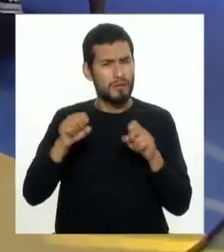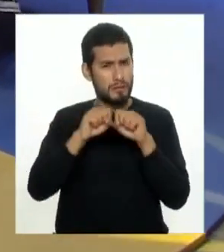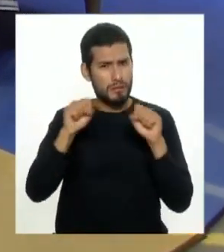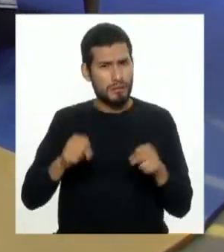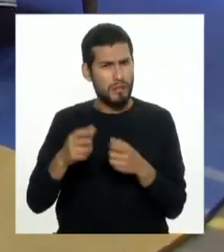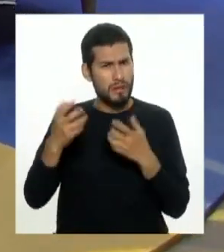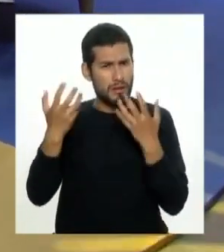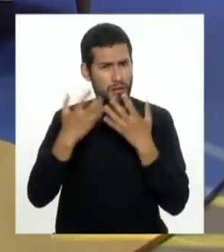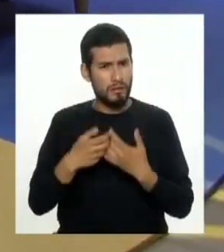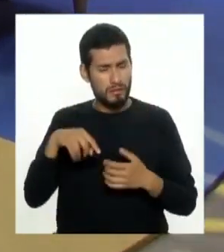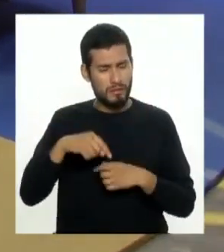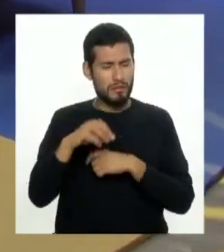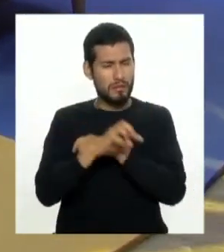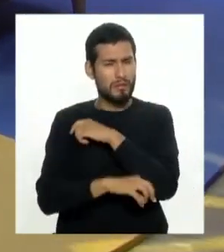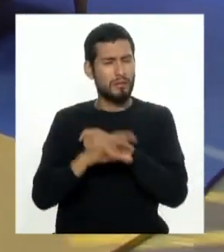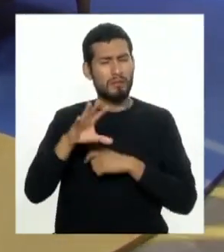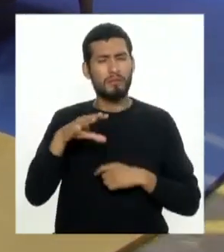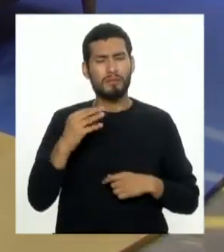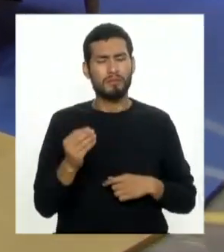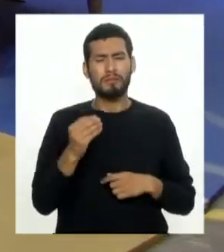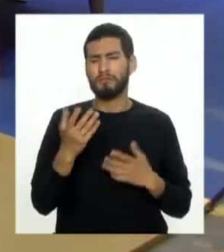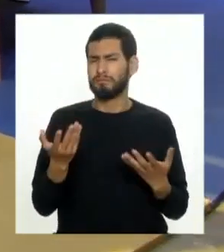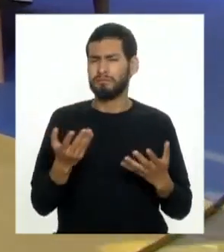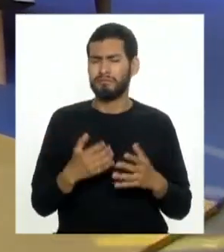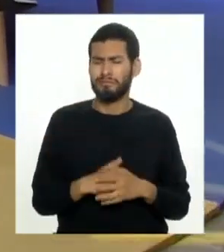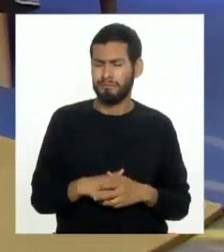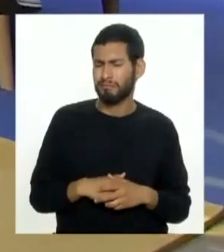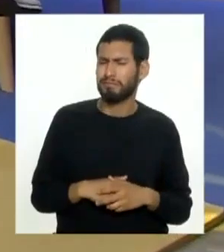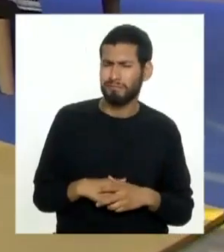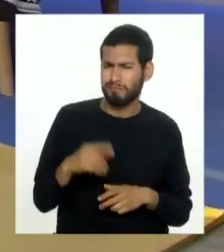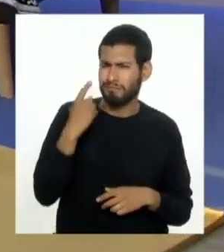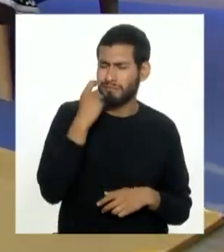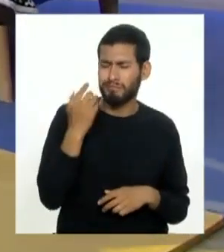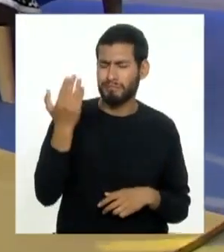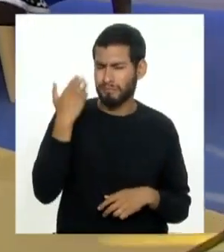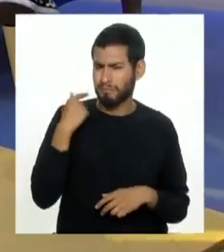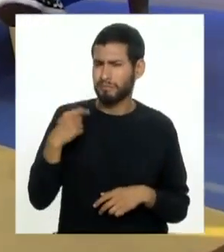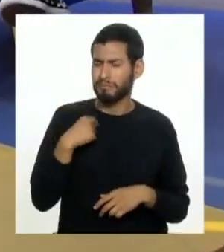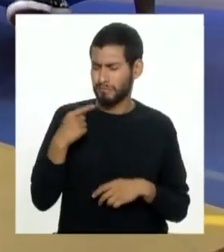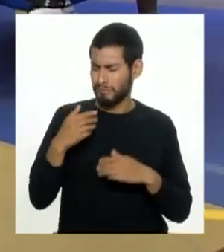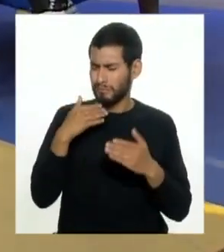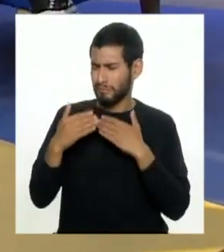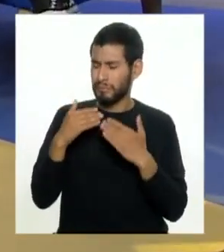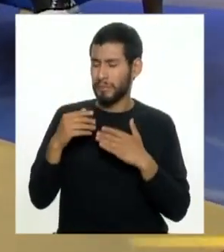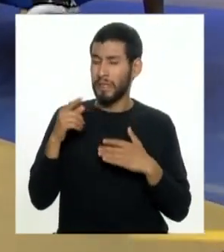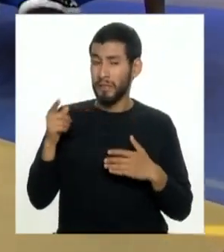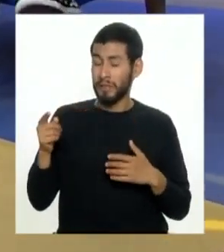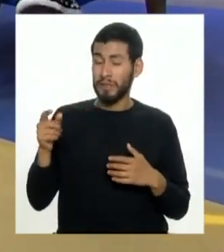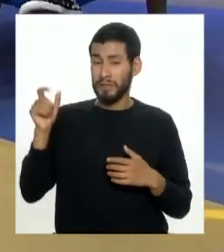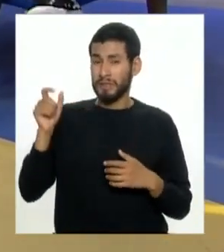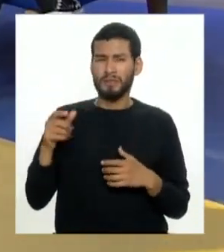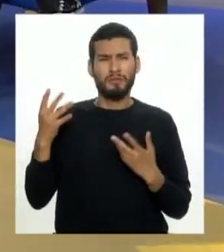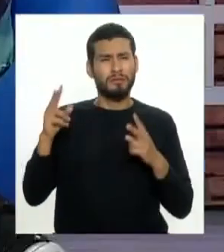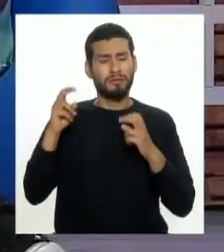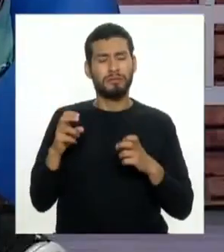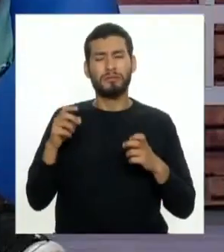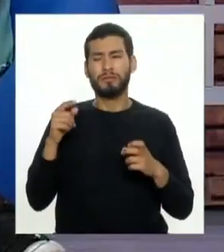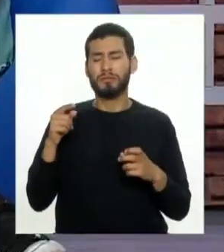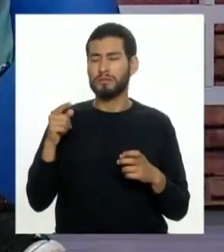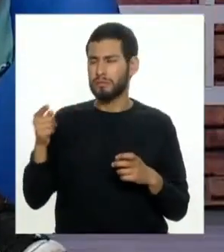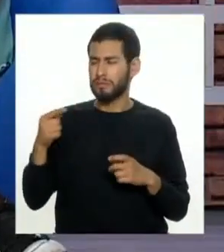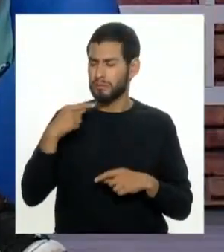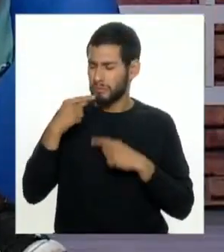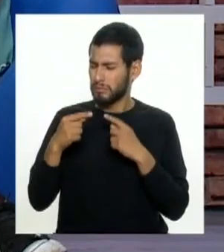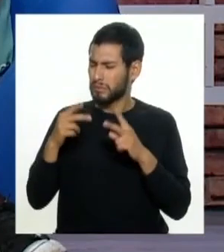de empresas de nuestro país porque a ver hace muy poquito estuviste conversando con nosotros sobre el tema de